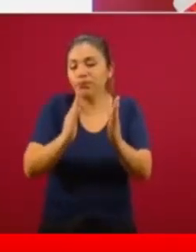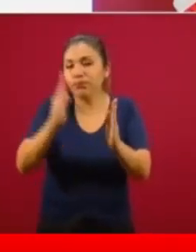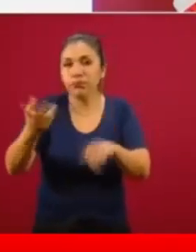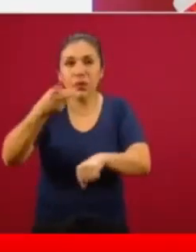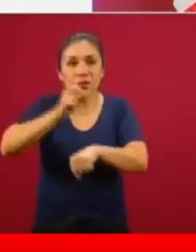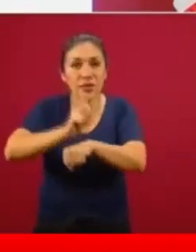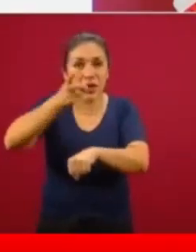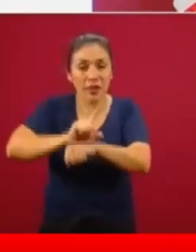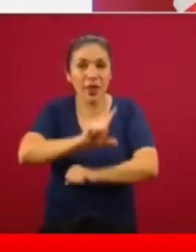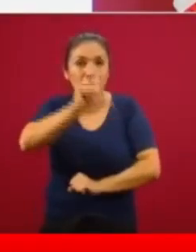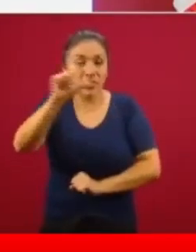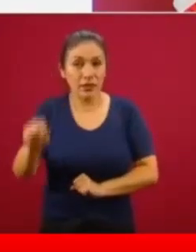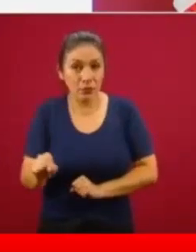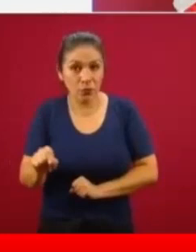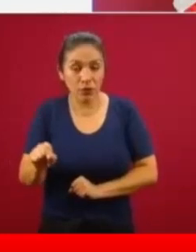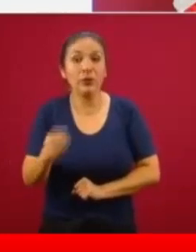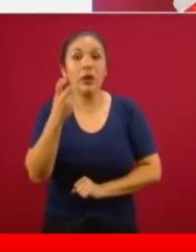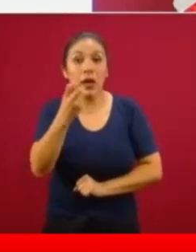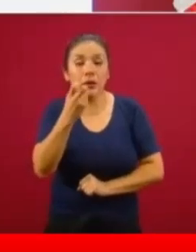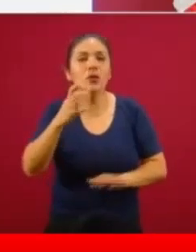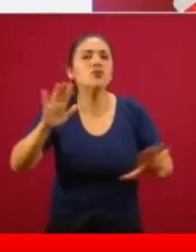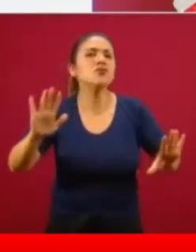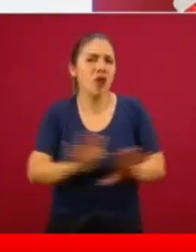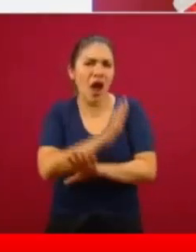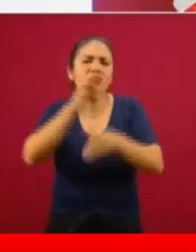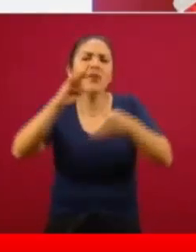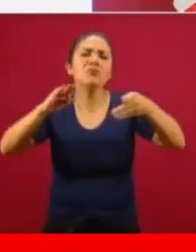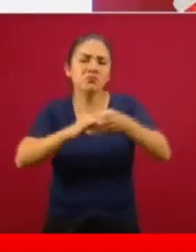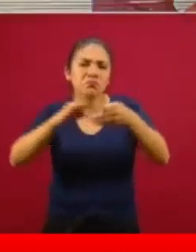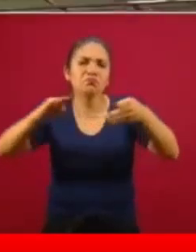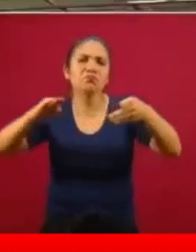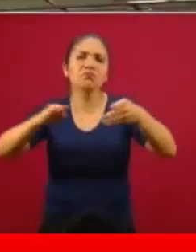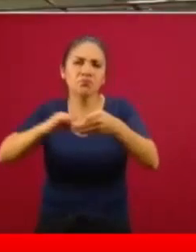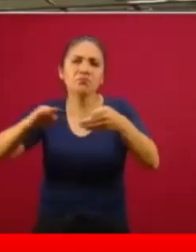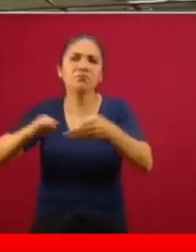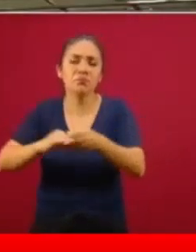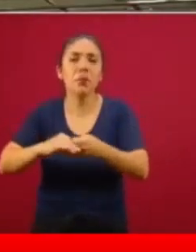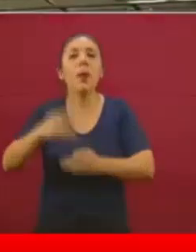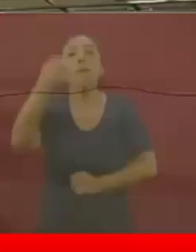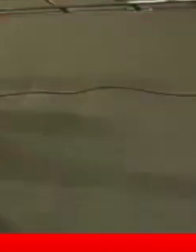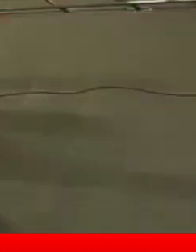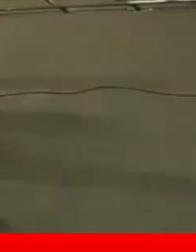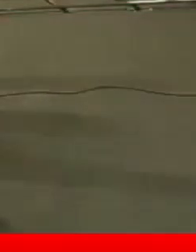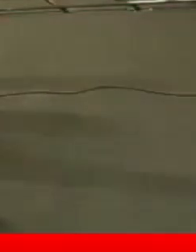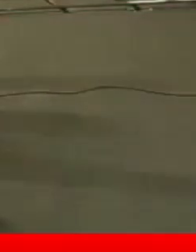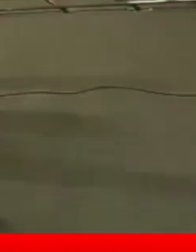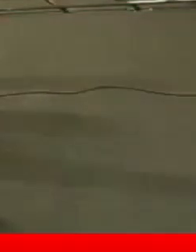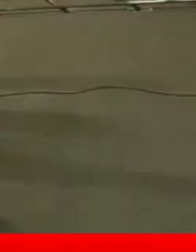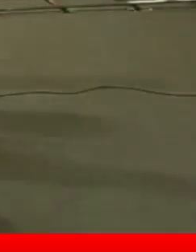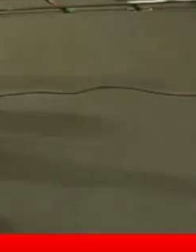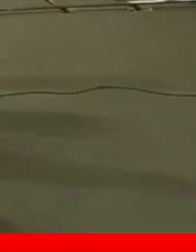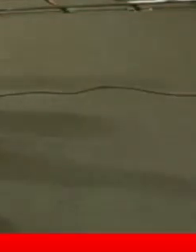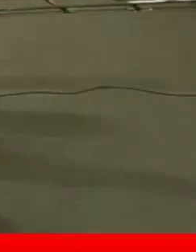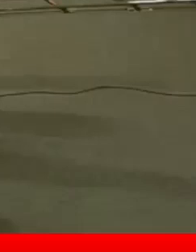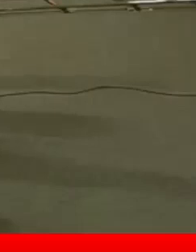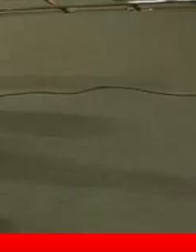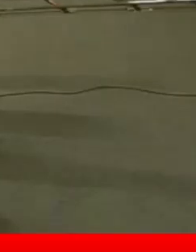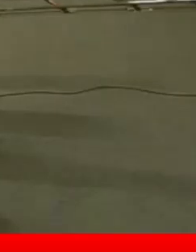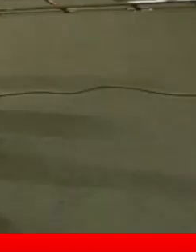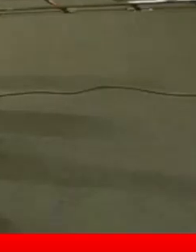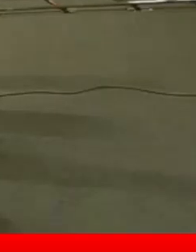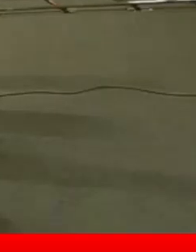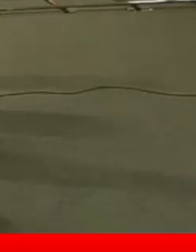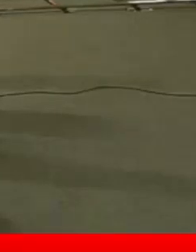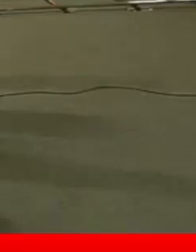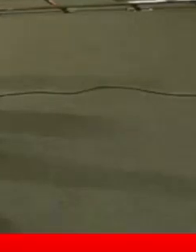días y semanas, se actualiza periódicamente, precisamente para tener un reconocimiento más claro, dado lo